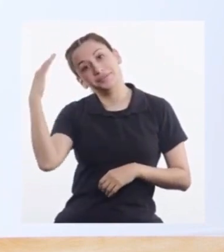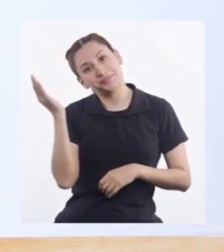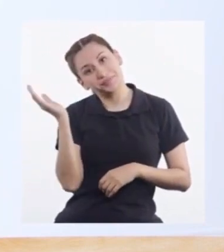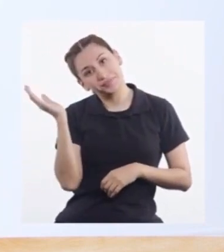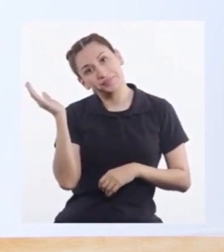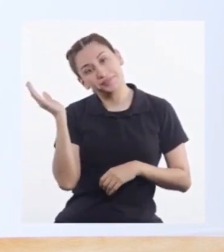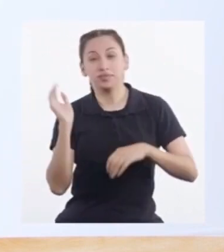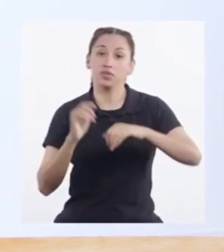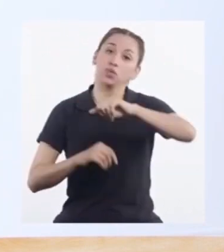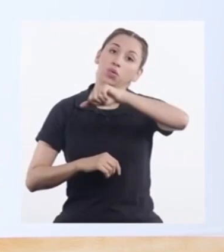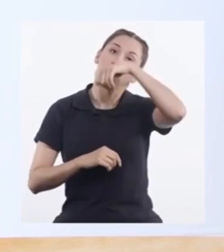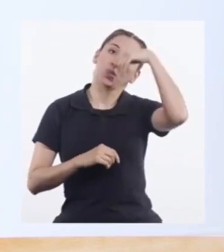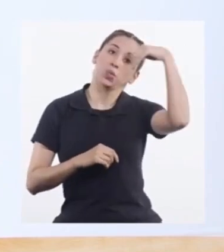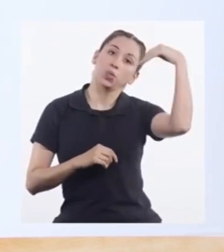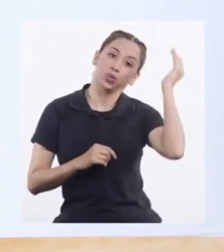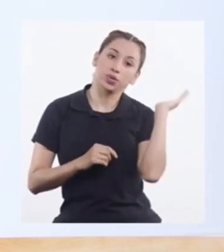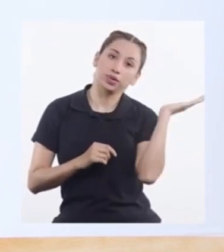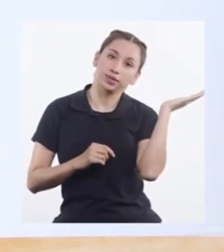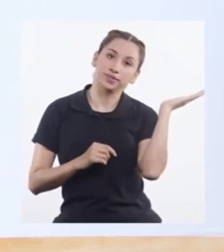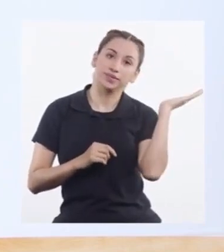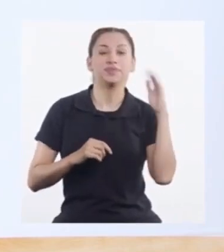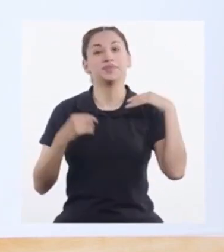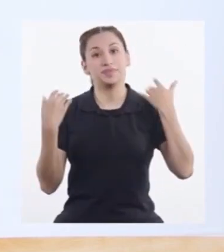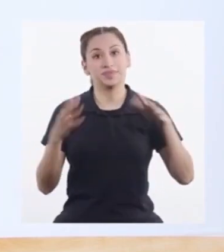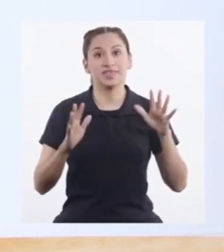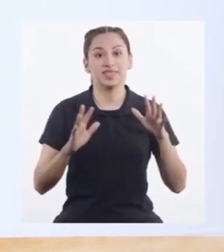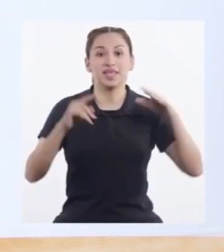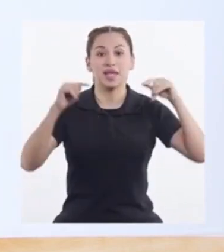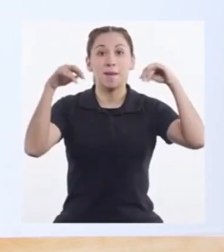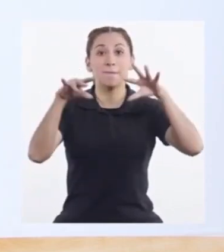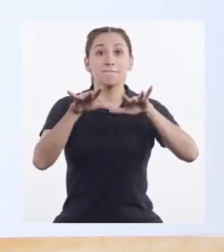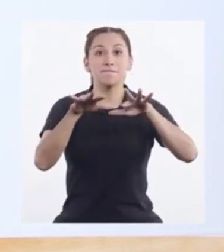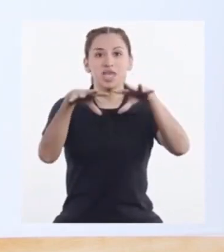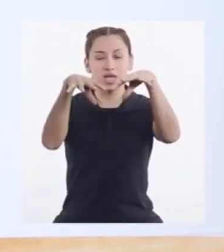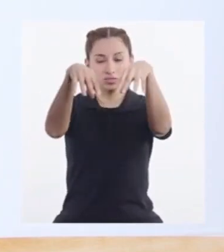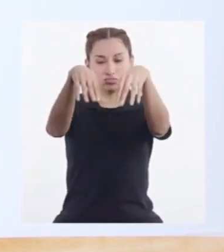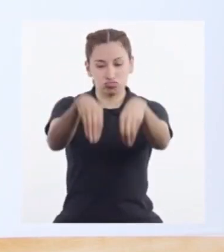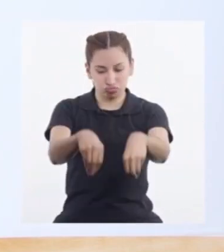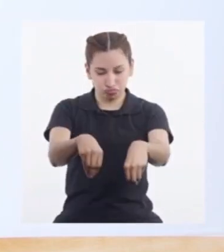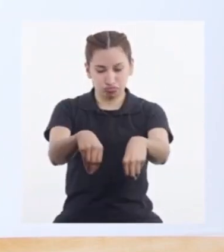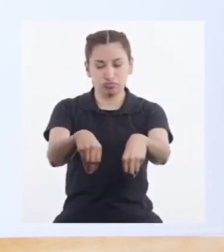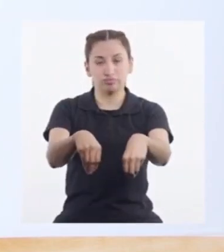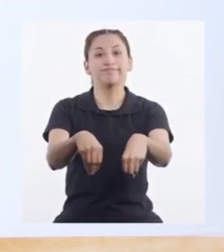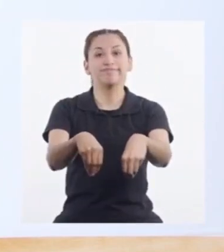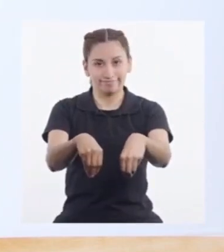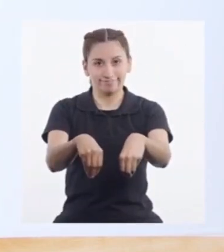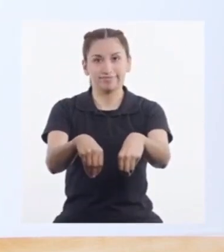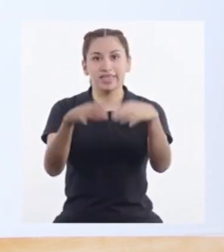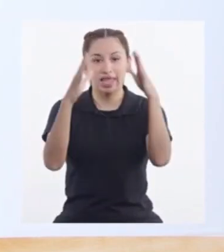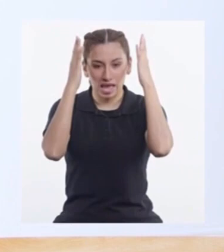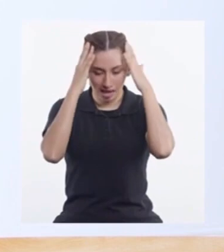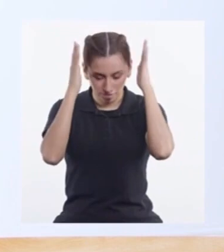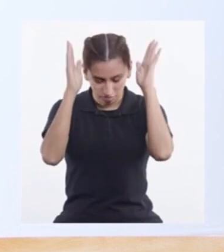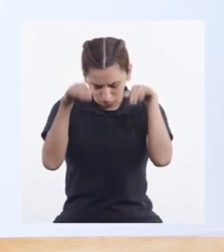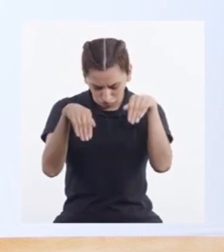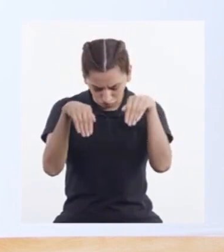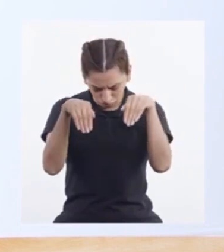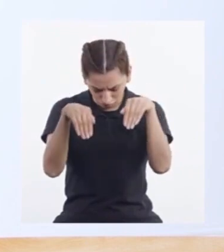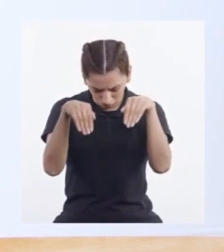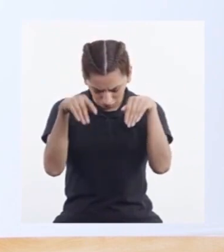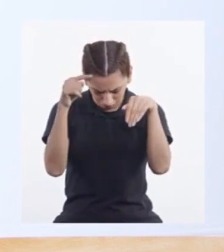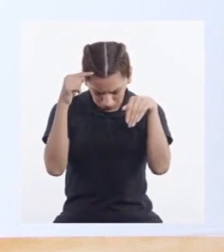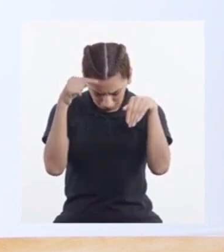Hacia el otro lado Y tocamos la punta Eso Muy bien Relajamos la cabeza